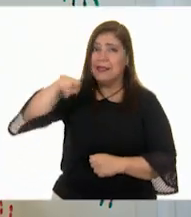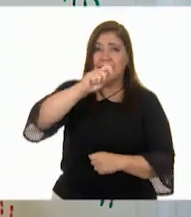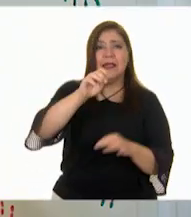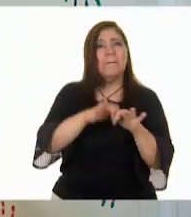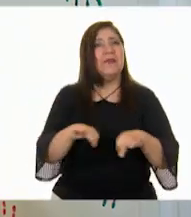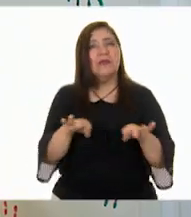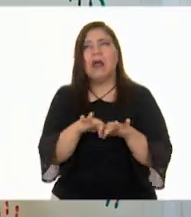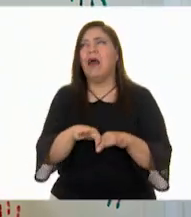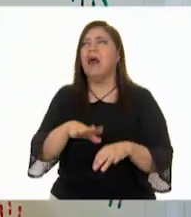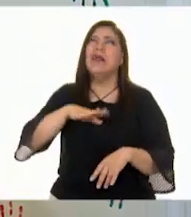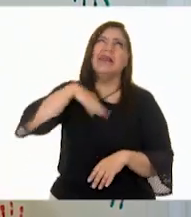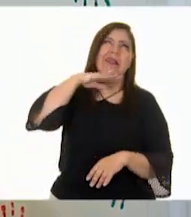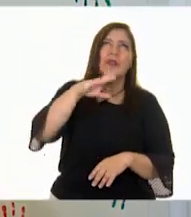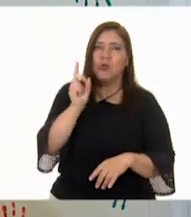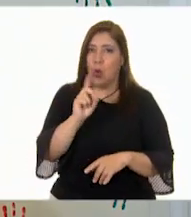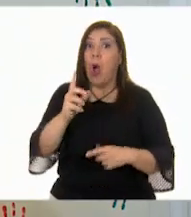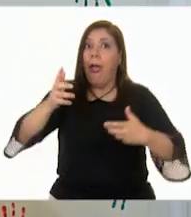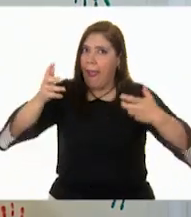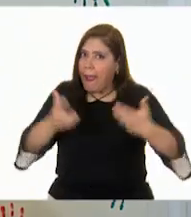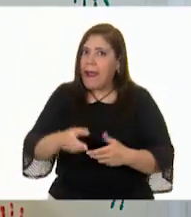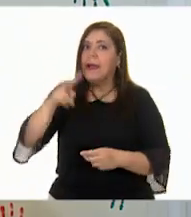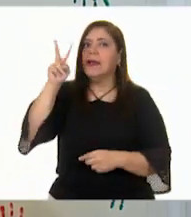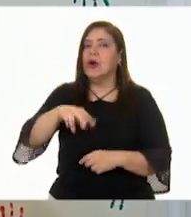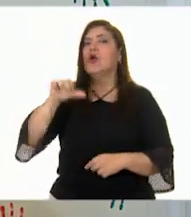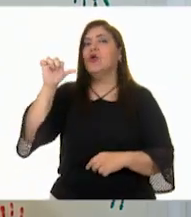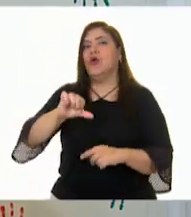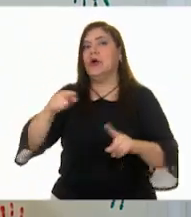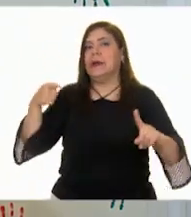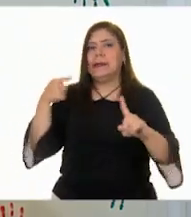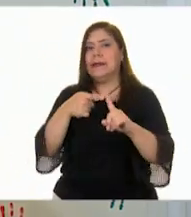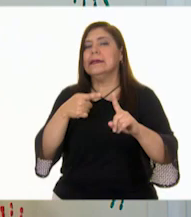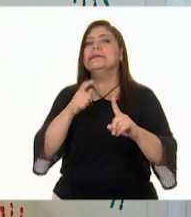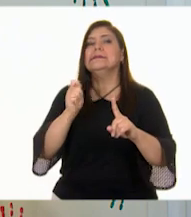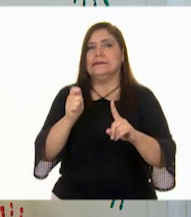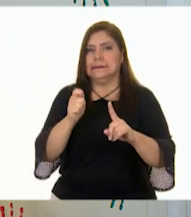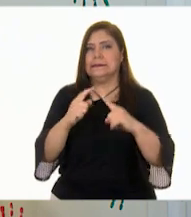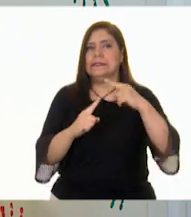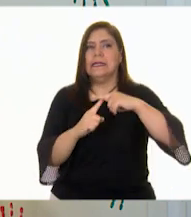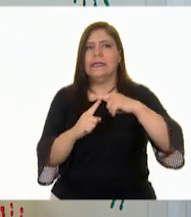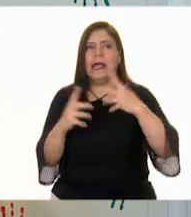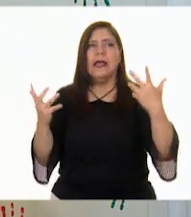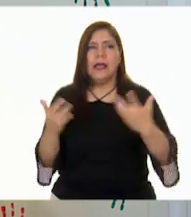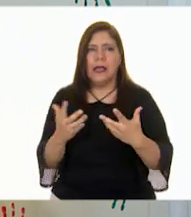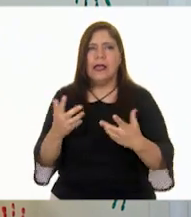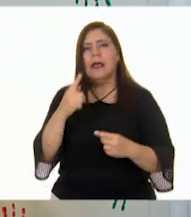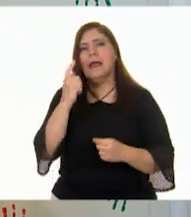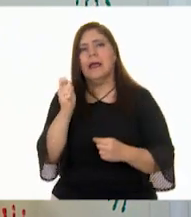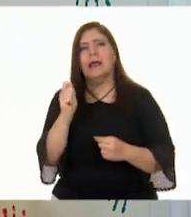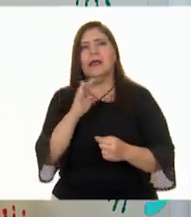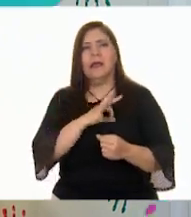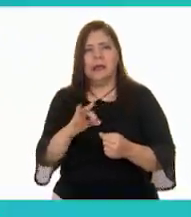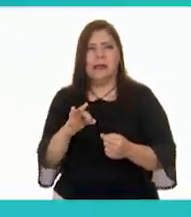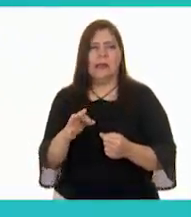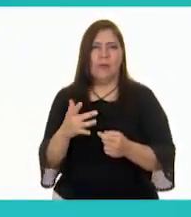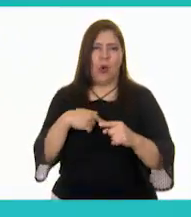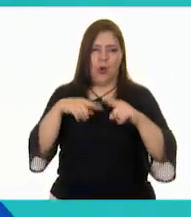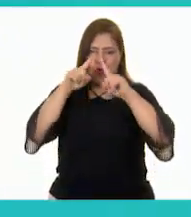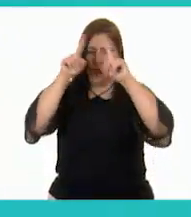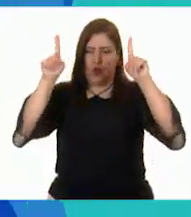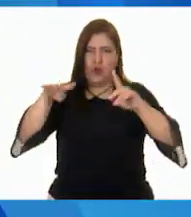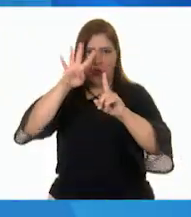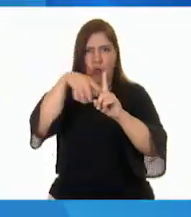lo hagan. Así que el reto del día de hoy será hacer un cuadro en el que escribas lo siguiente.